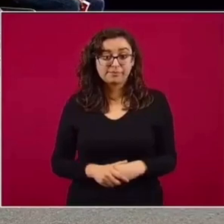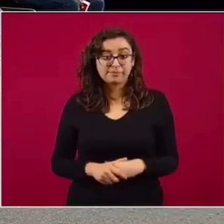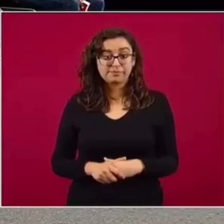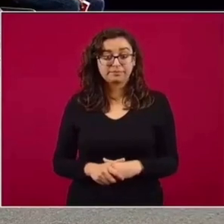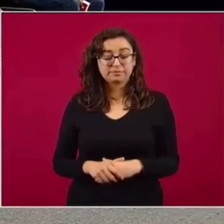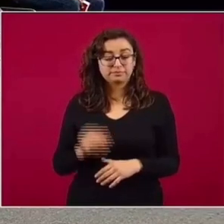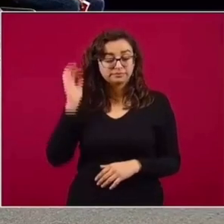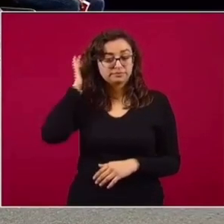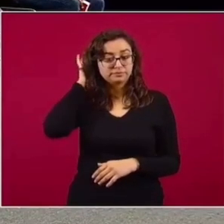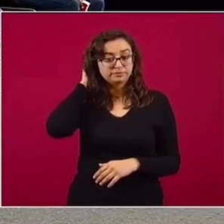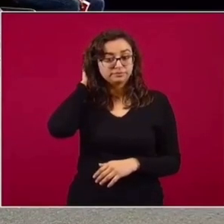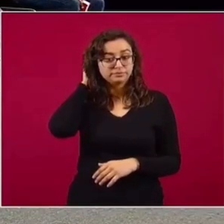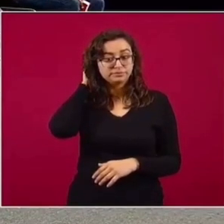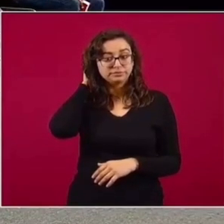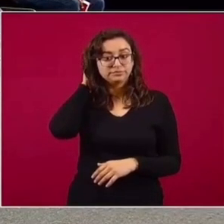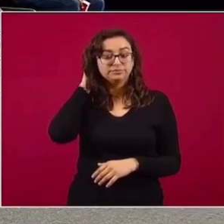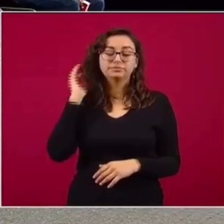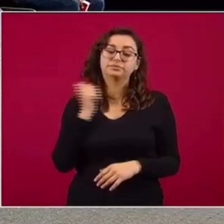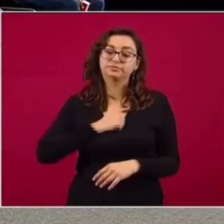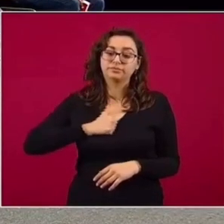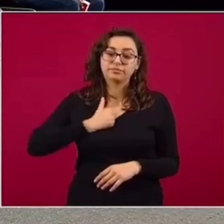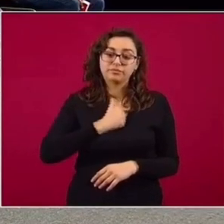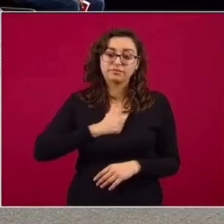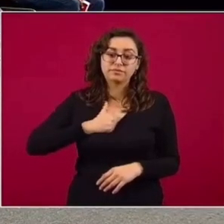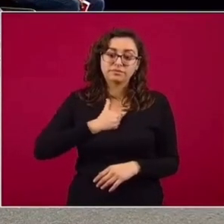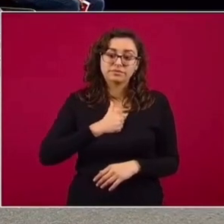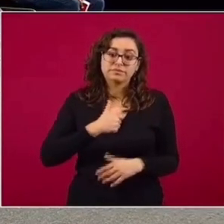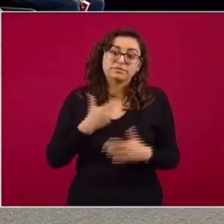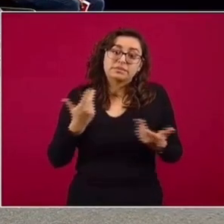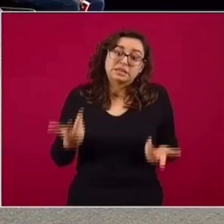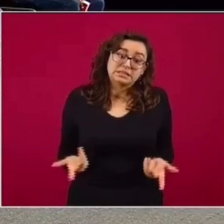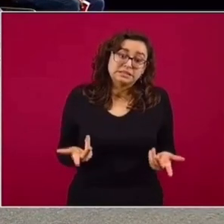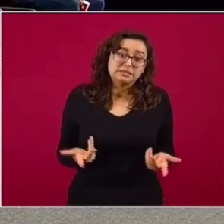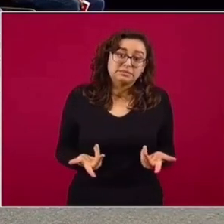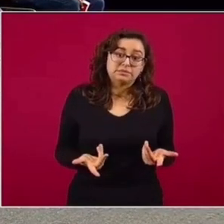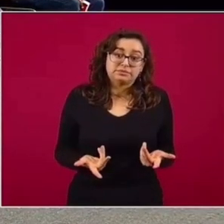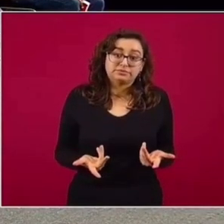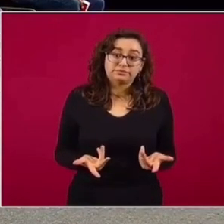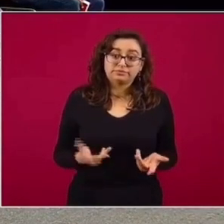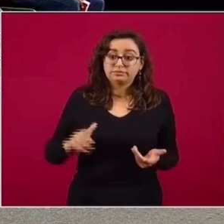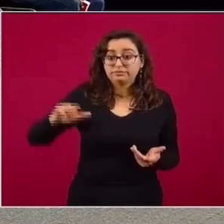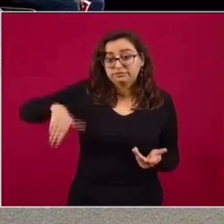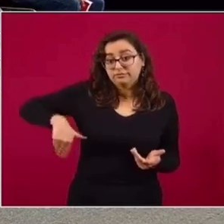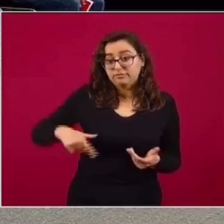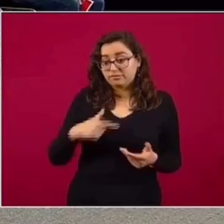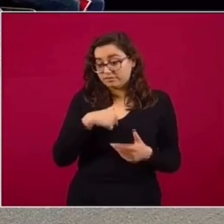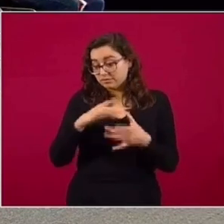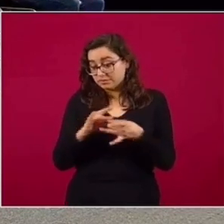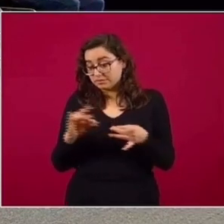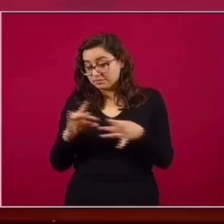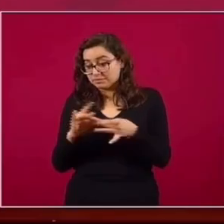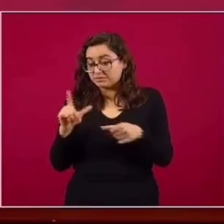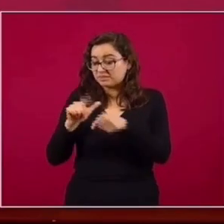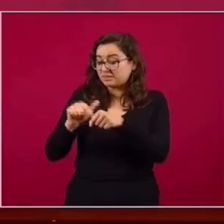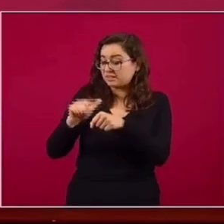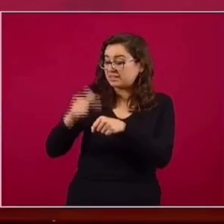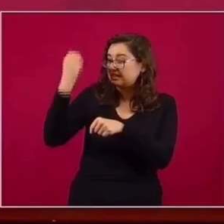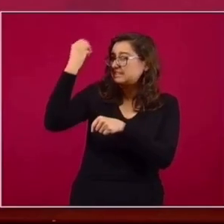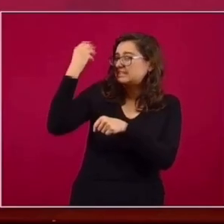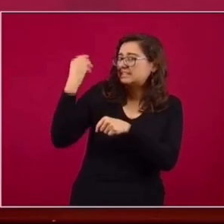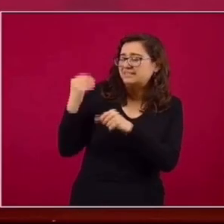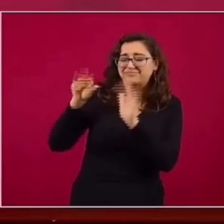ahí, desafortunadamente, como suele ocurrir, esta idea, esta mención que hice de lo irrelevante que era